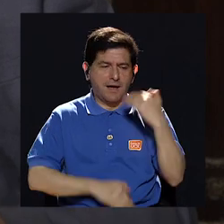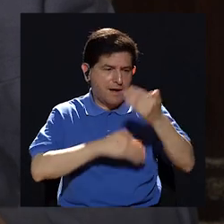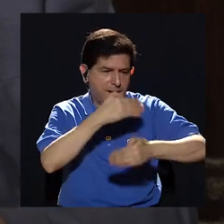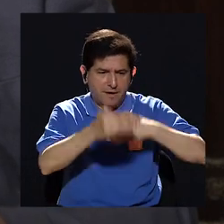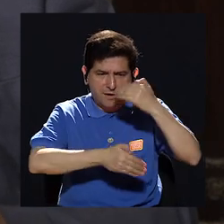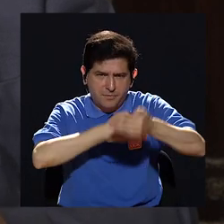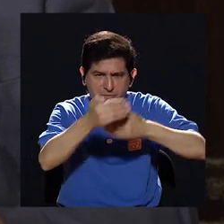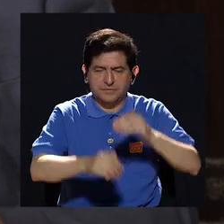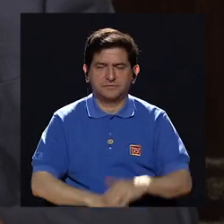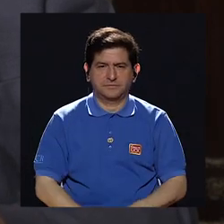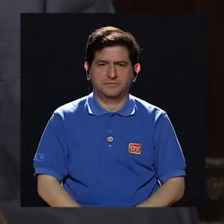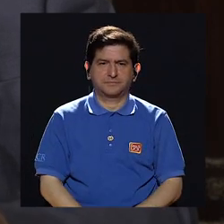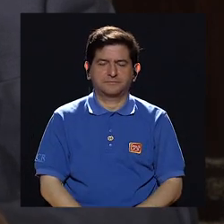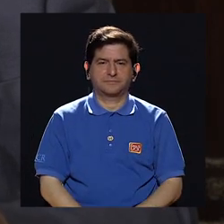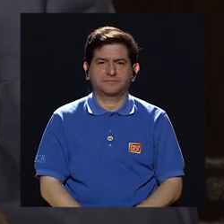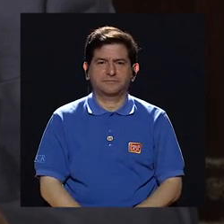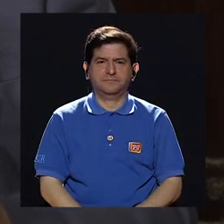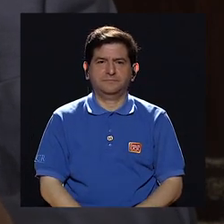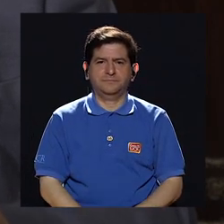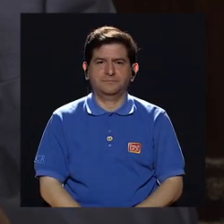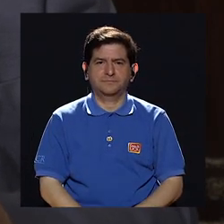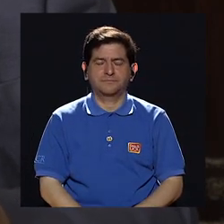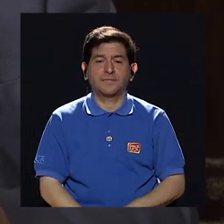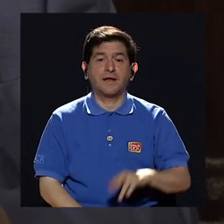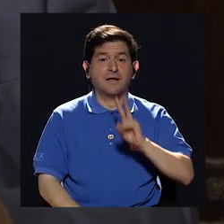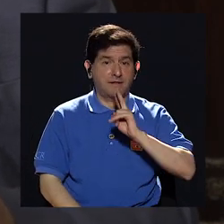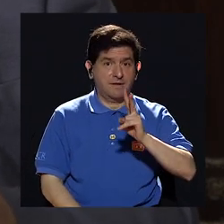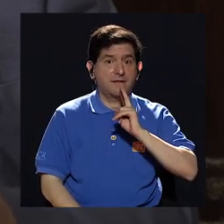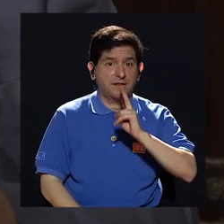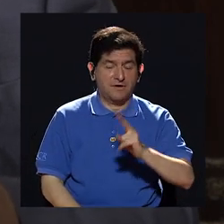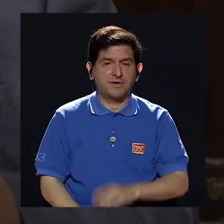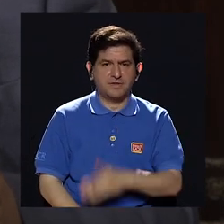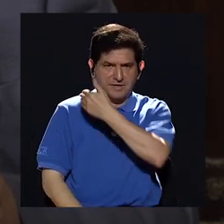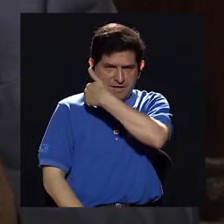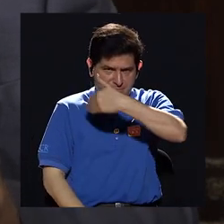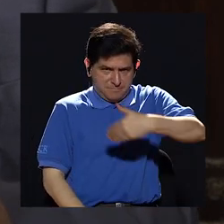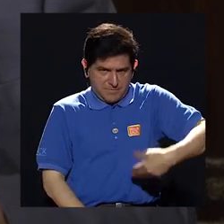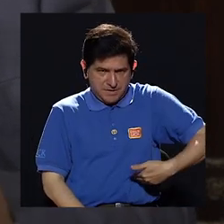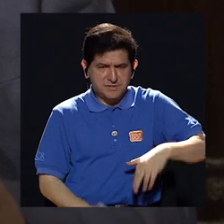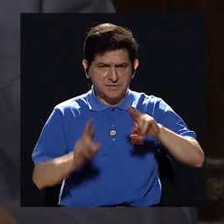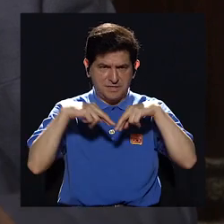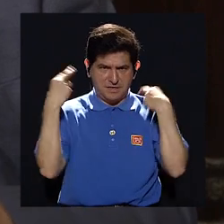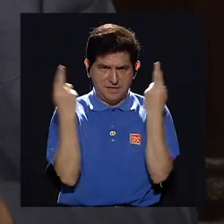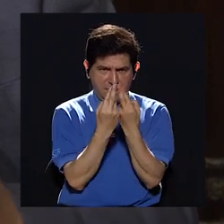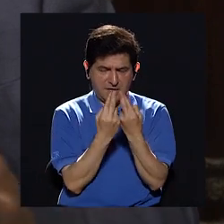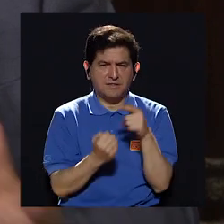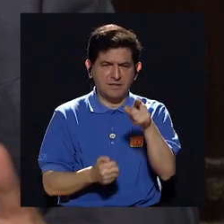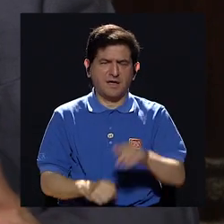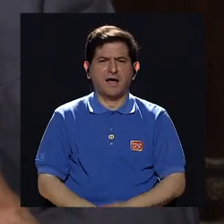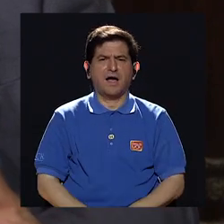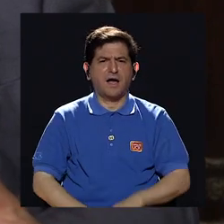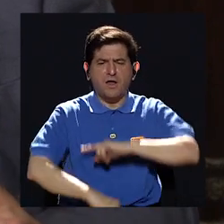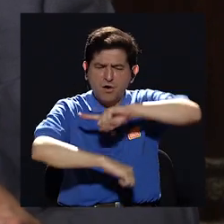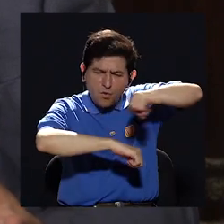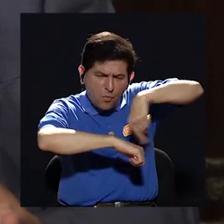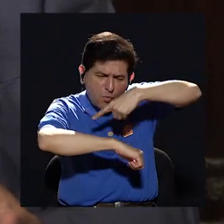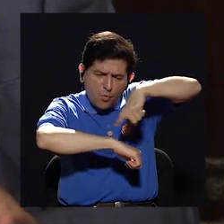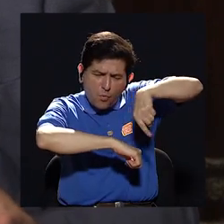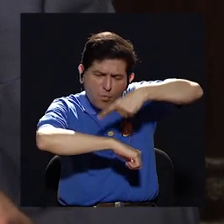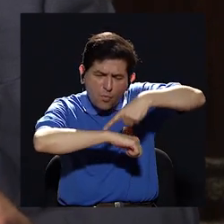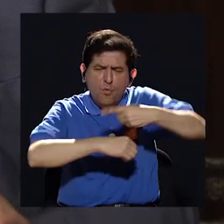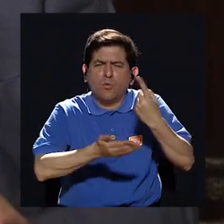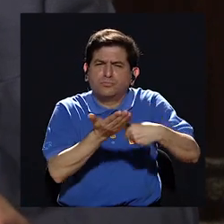proceso entonces ciertamente los presidentes se reunían se encerraban pasaban muchas horas